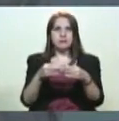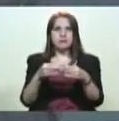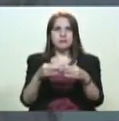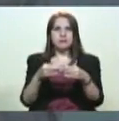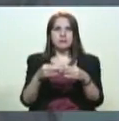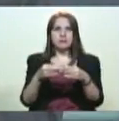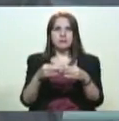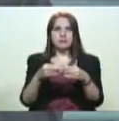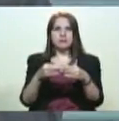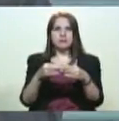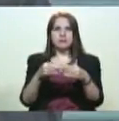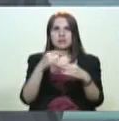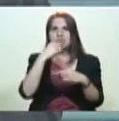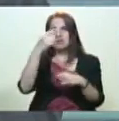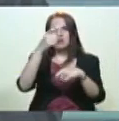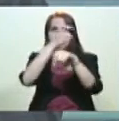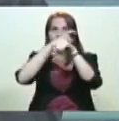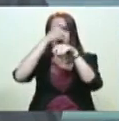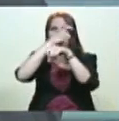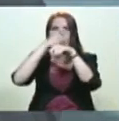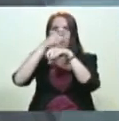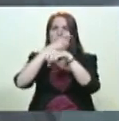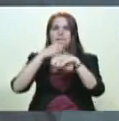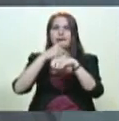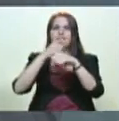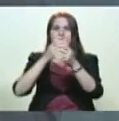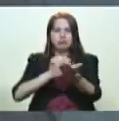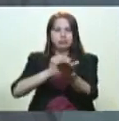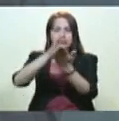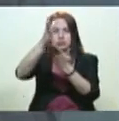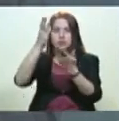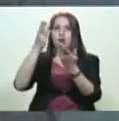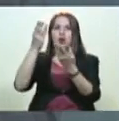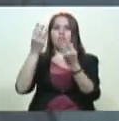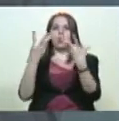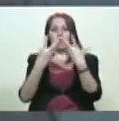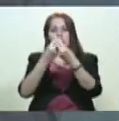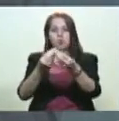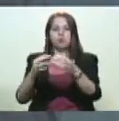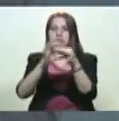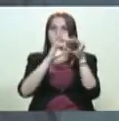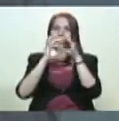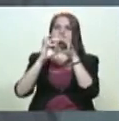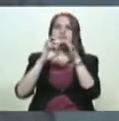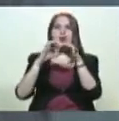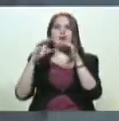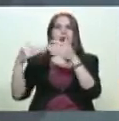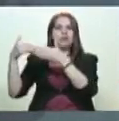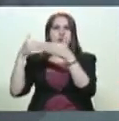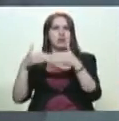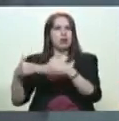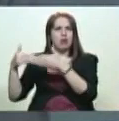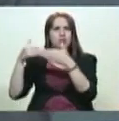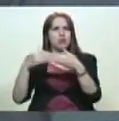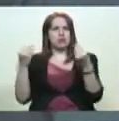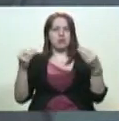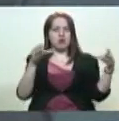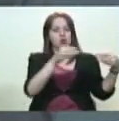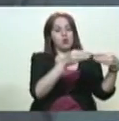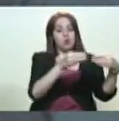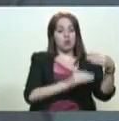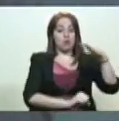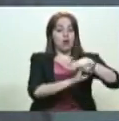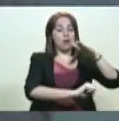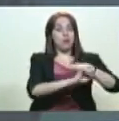presidentes o gobiernos alineados con los Estados Unidos, ni siquiera son del consenso del bloque de países que